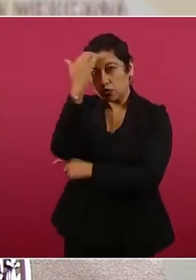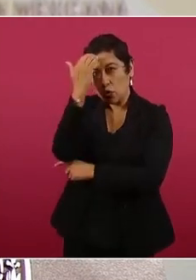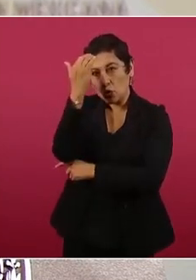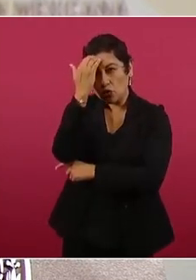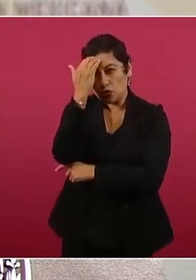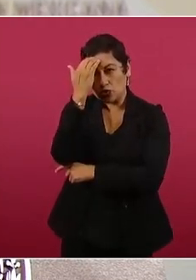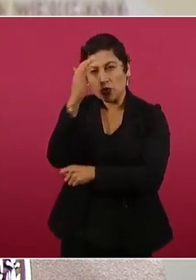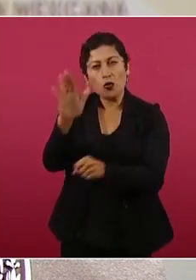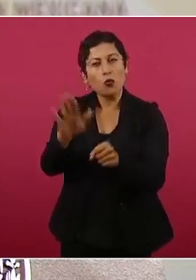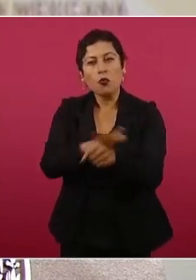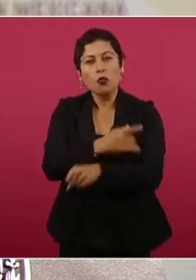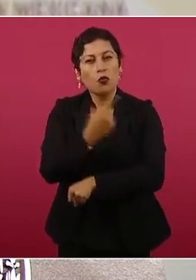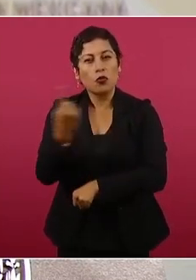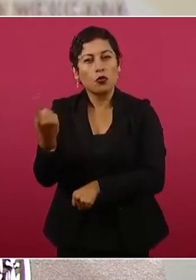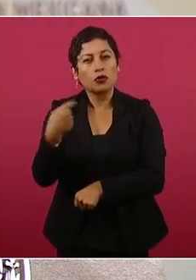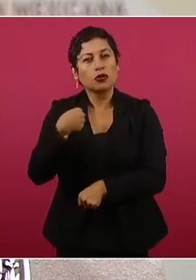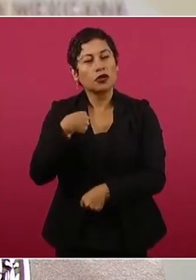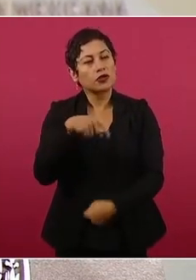semblantes